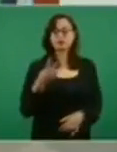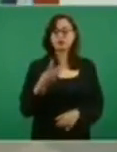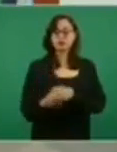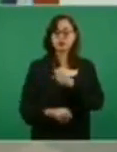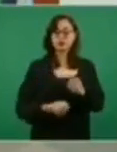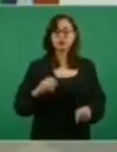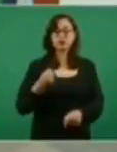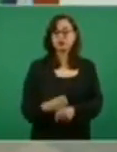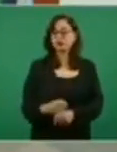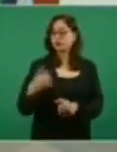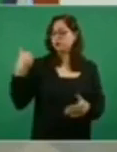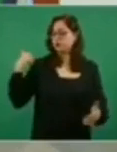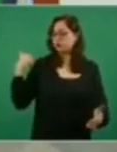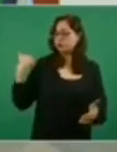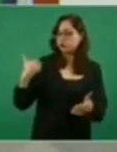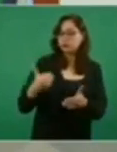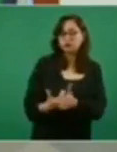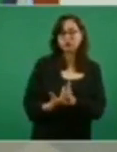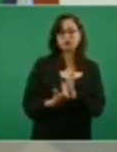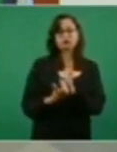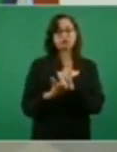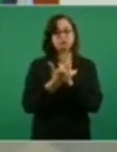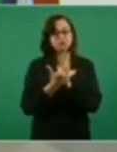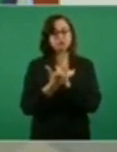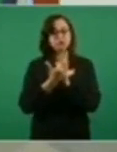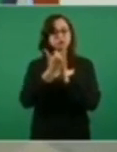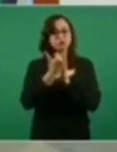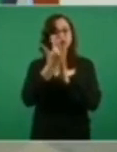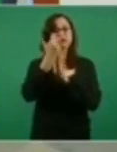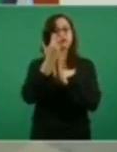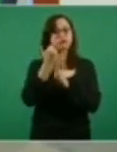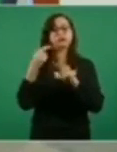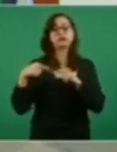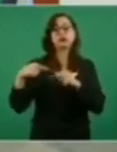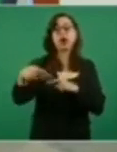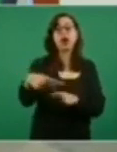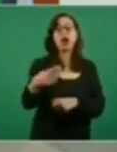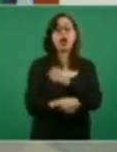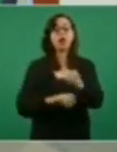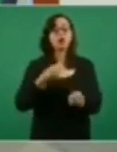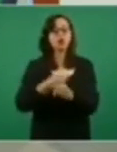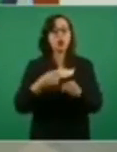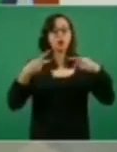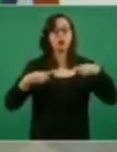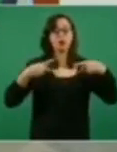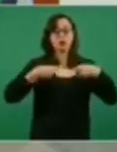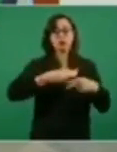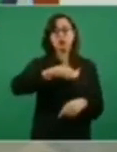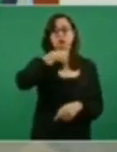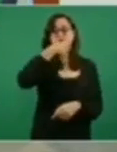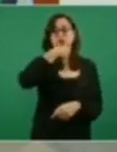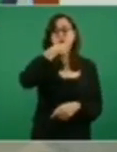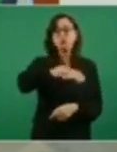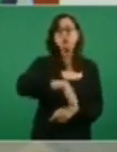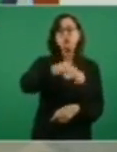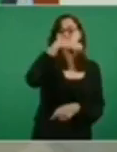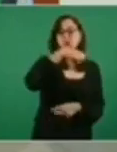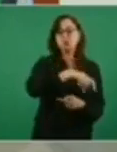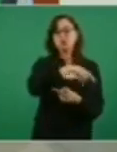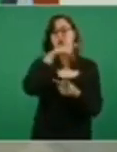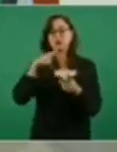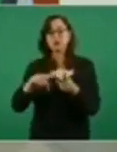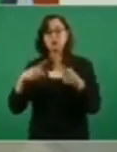Javier May informó que la Secretaría del Bienestar benefició a 8.005.964 mexicanos durante el